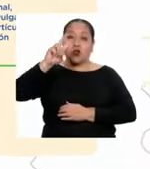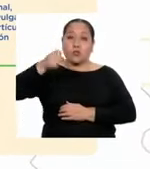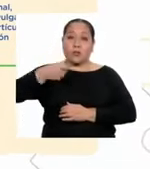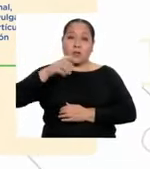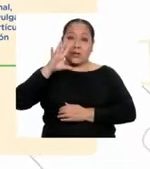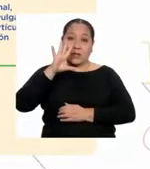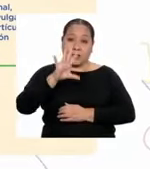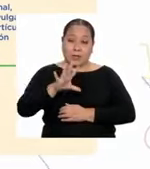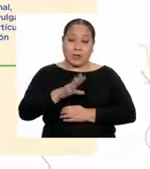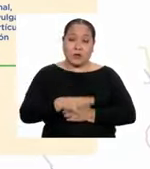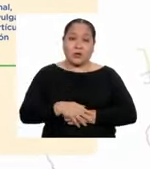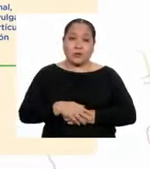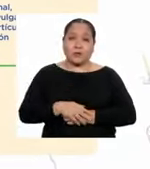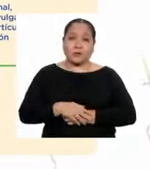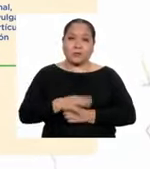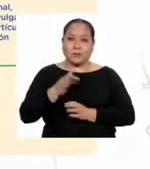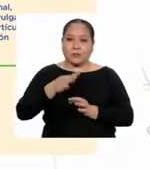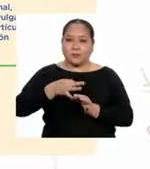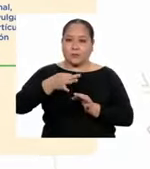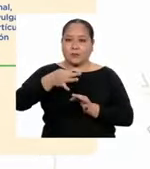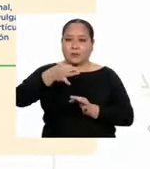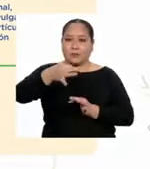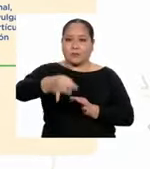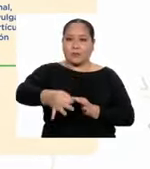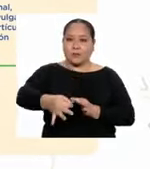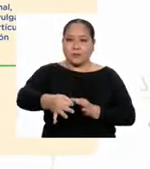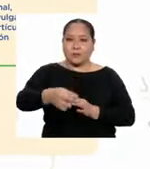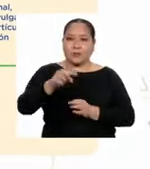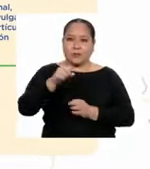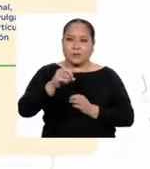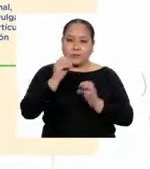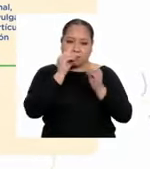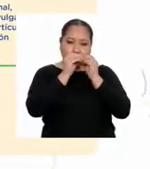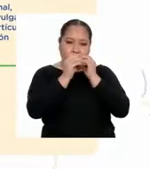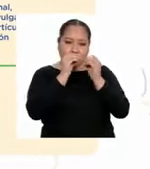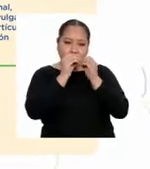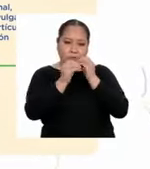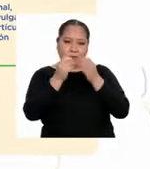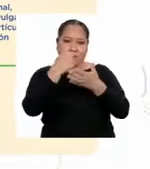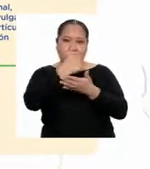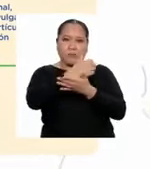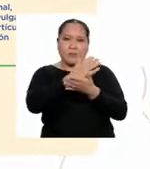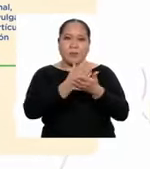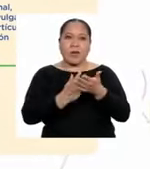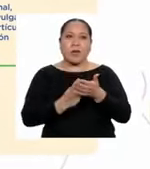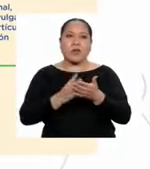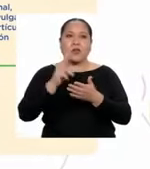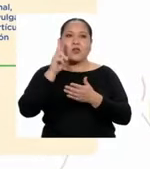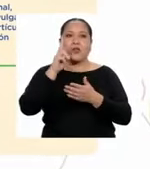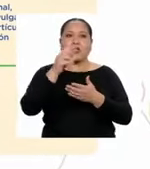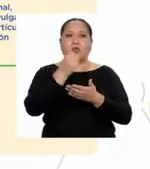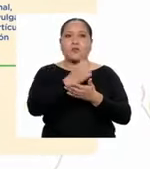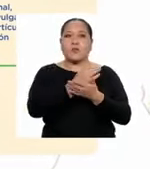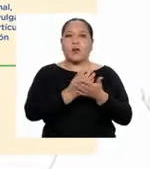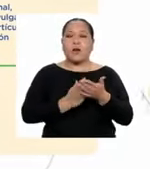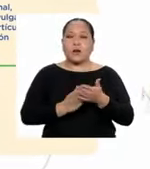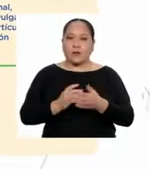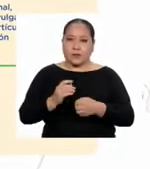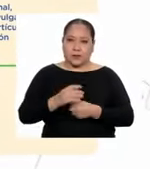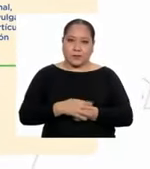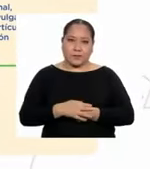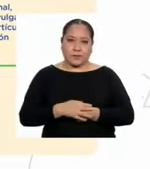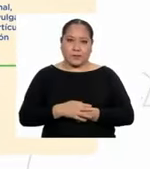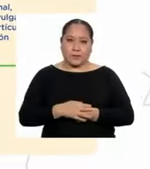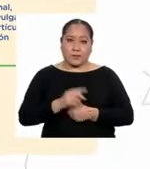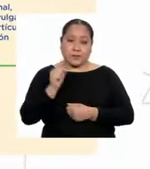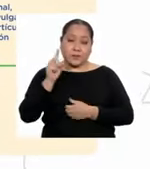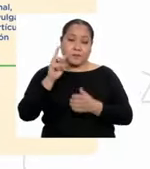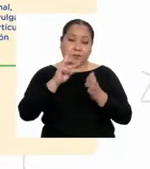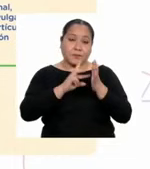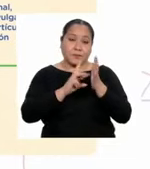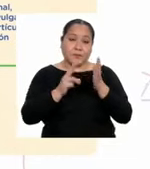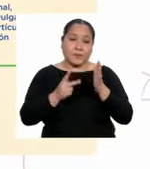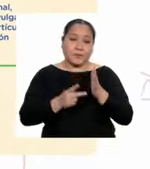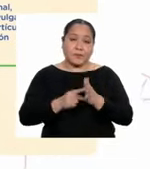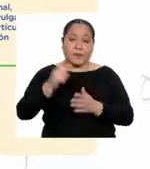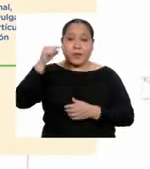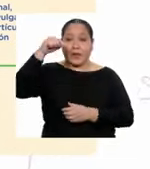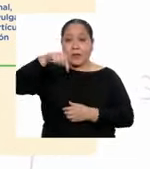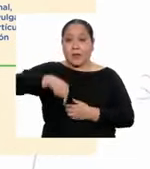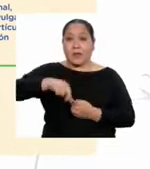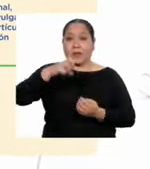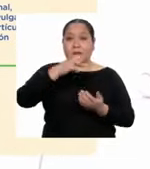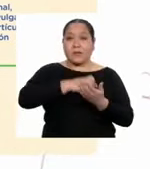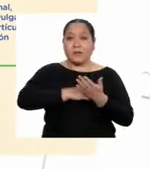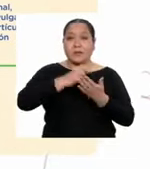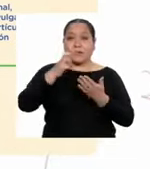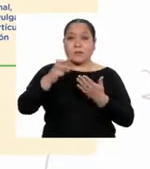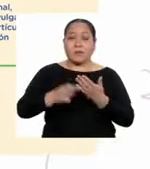Por su extensión, es necesario adaptarlo y dividirlo en dos partes. Esto quiere decir que, en este